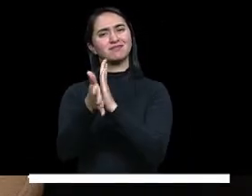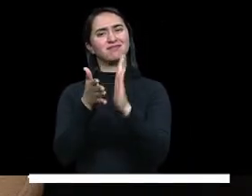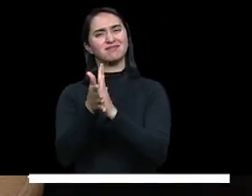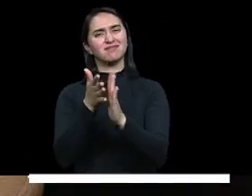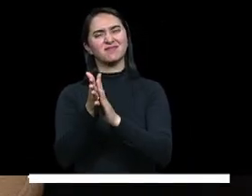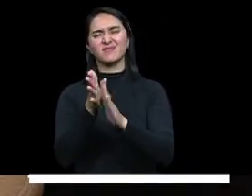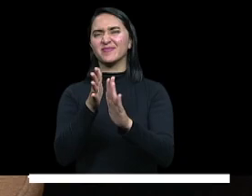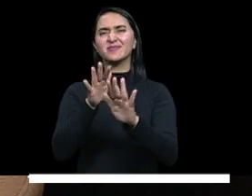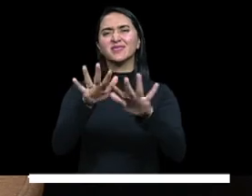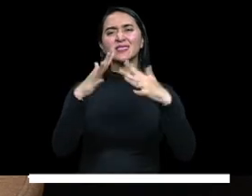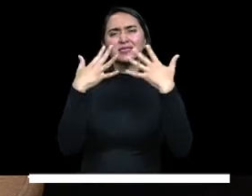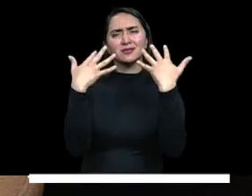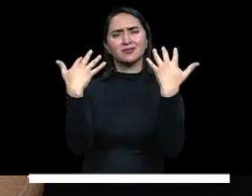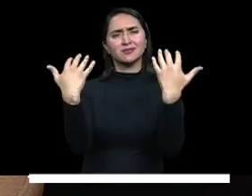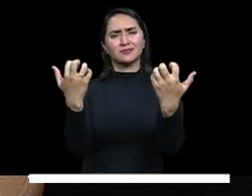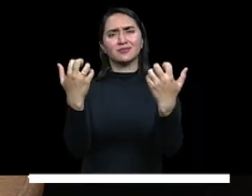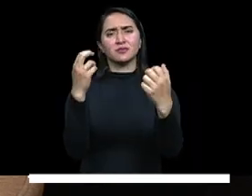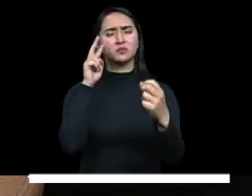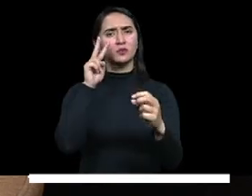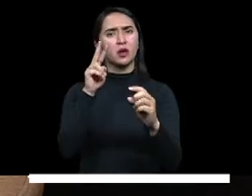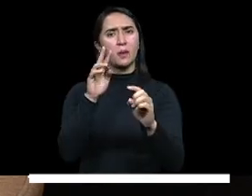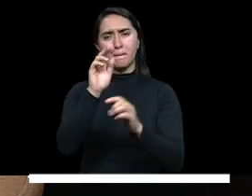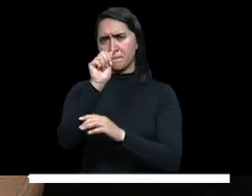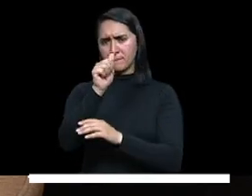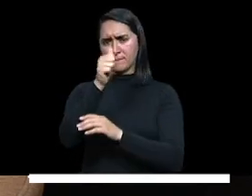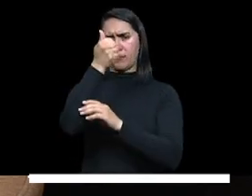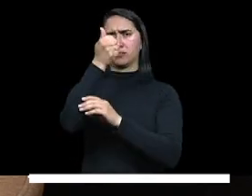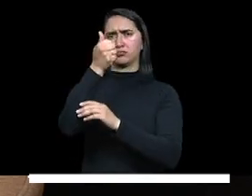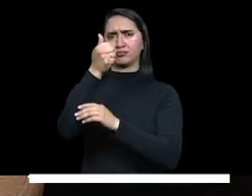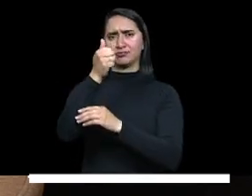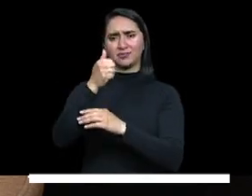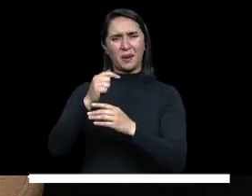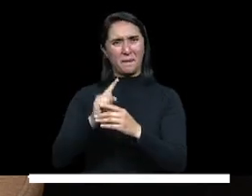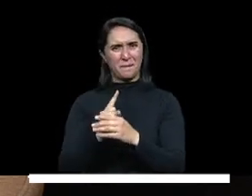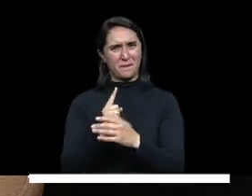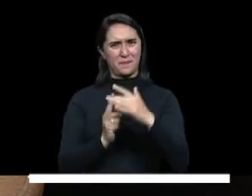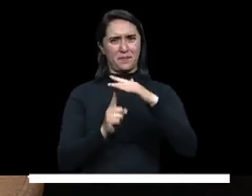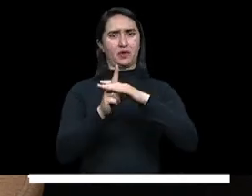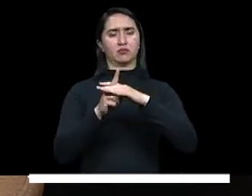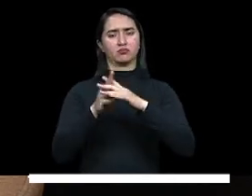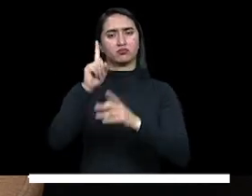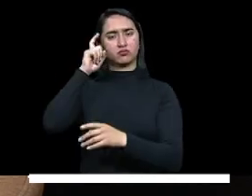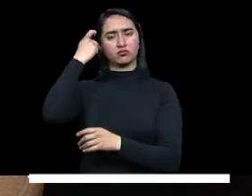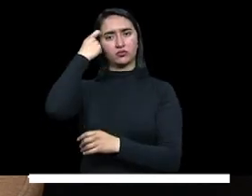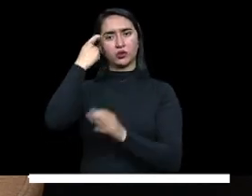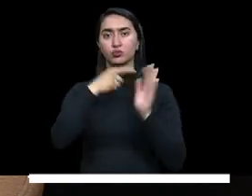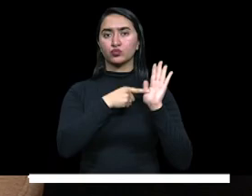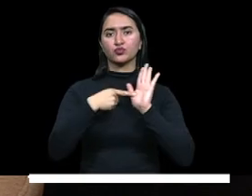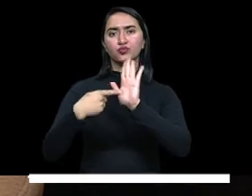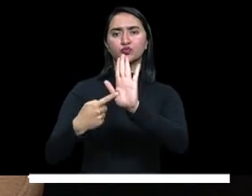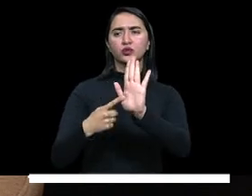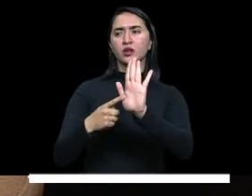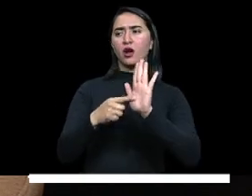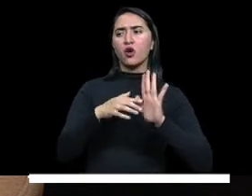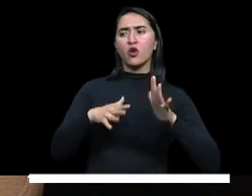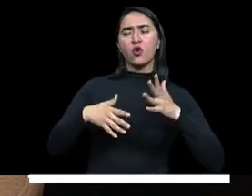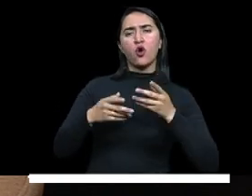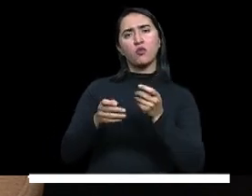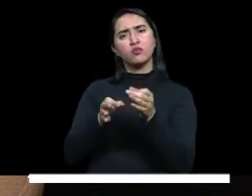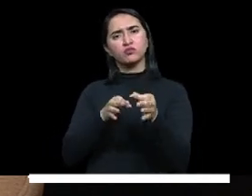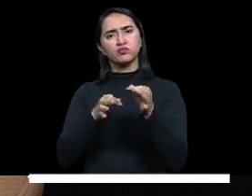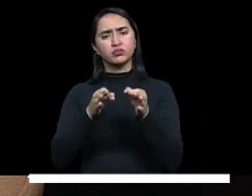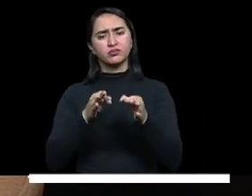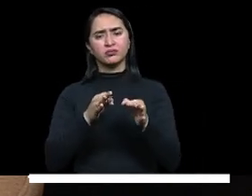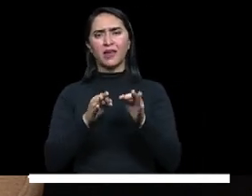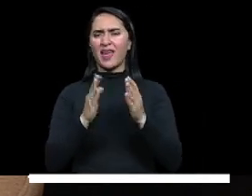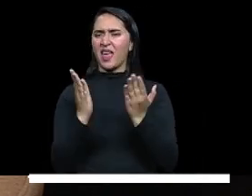audiencia que a comienzos del gobierno nos planteamos una visión que pone en el centro una educación de calidad